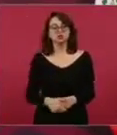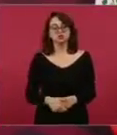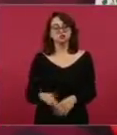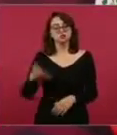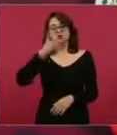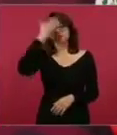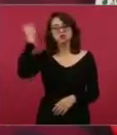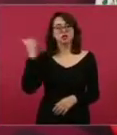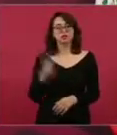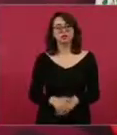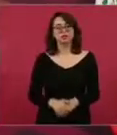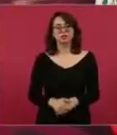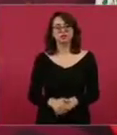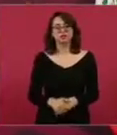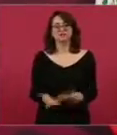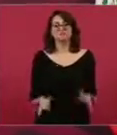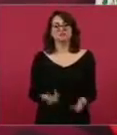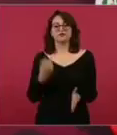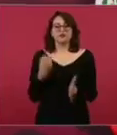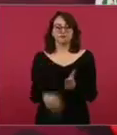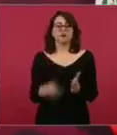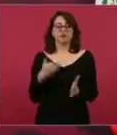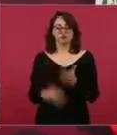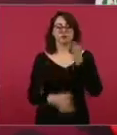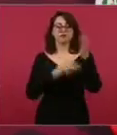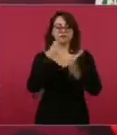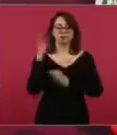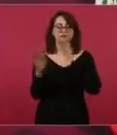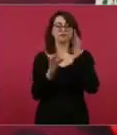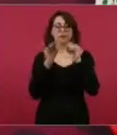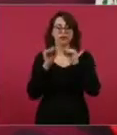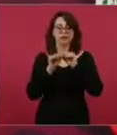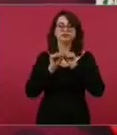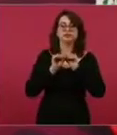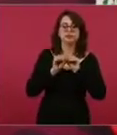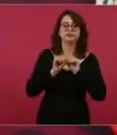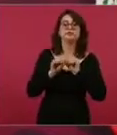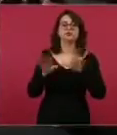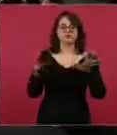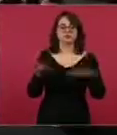porque no se han difundido lo suficiente. Gracias. Gracias.